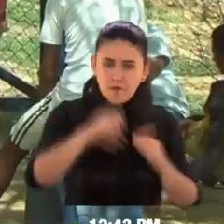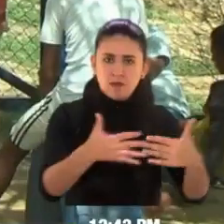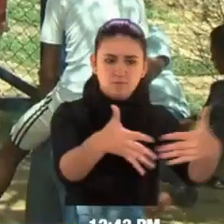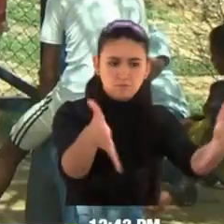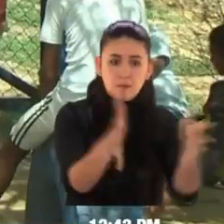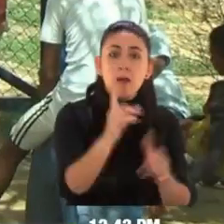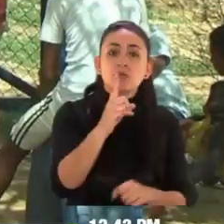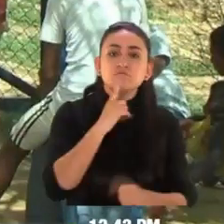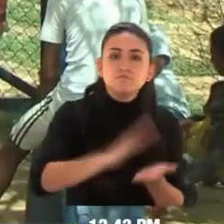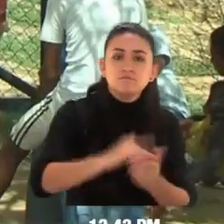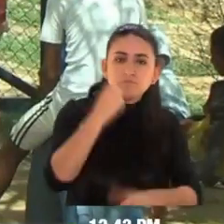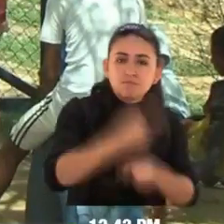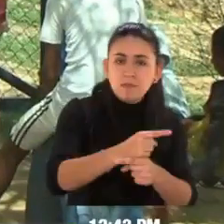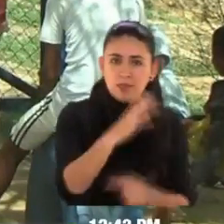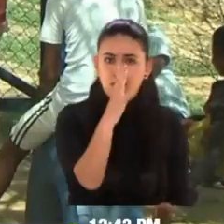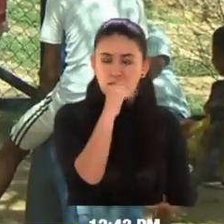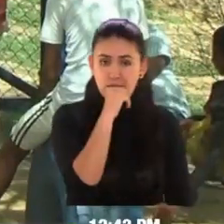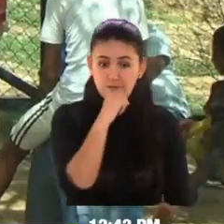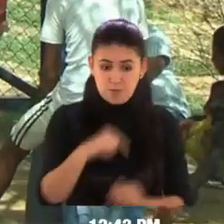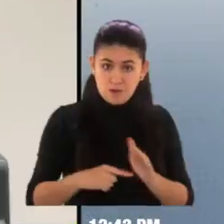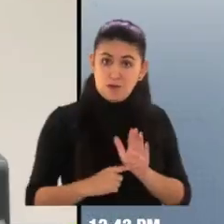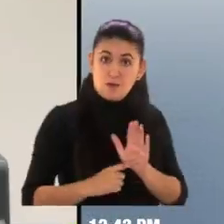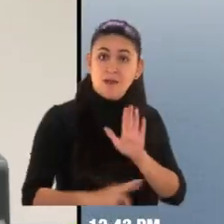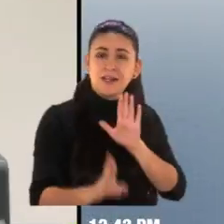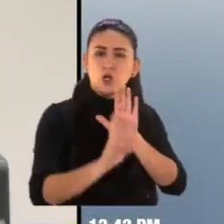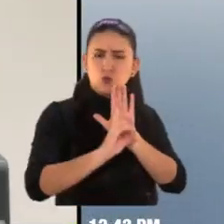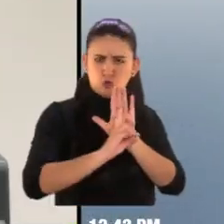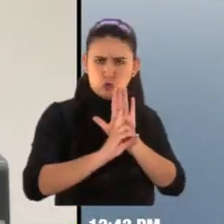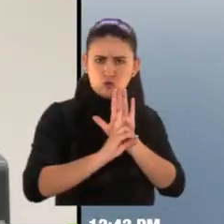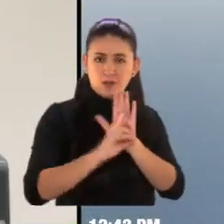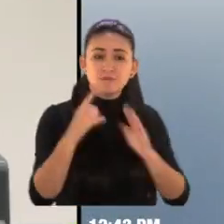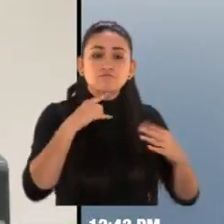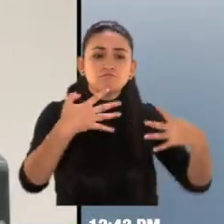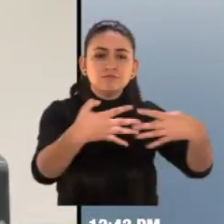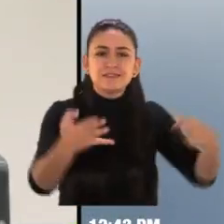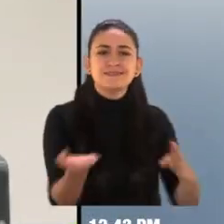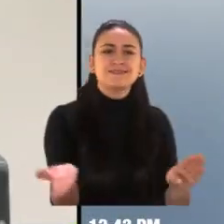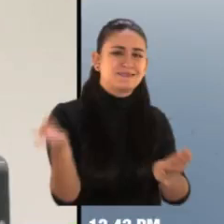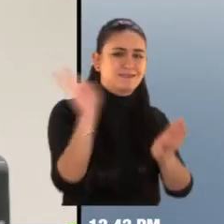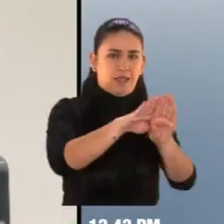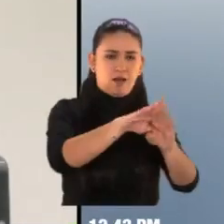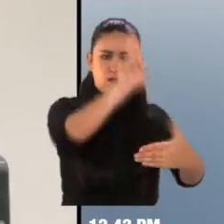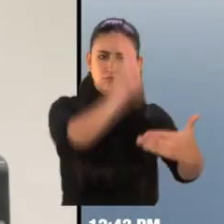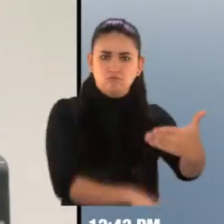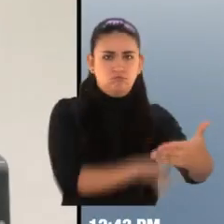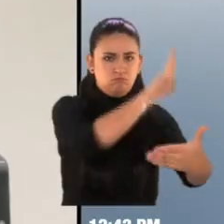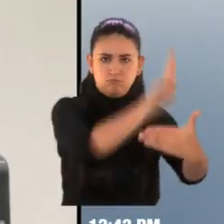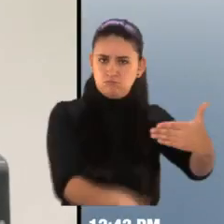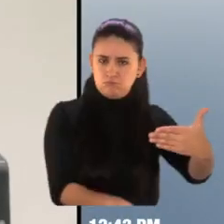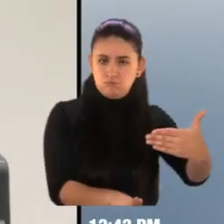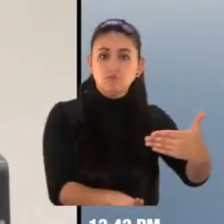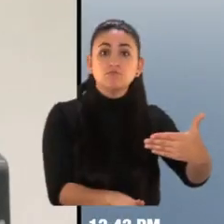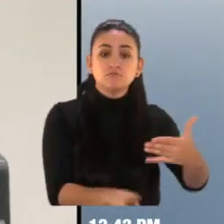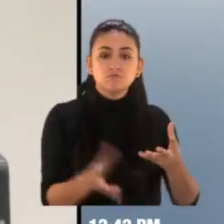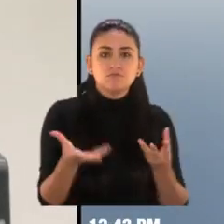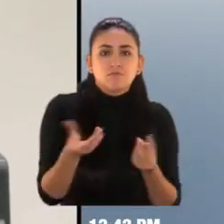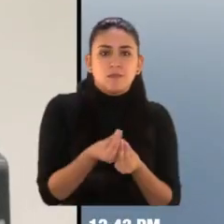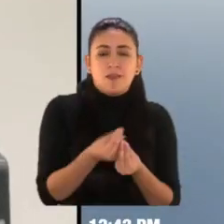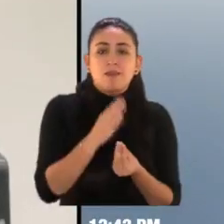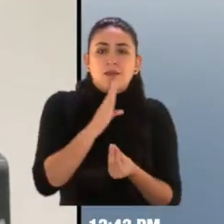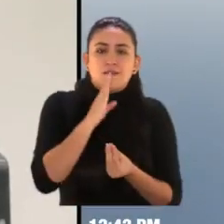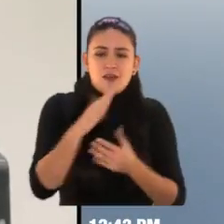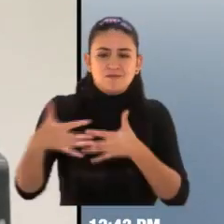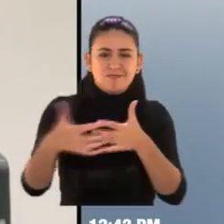ser aplicada. Cuenta con una resolución de cierre y clausura por parte de Corpo Guajira,